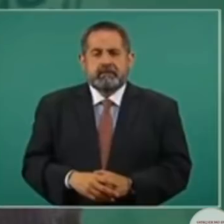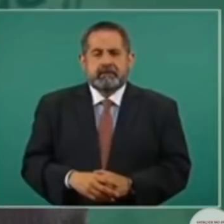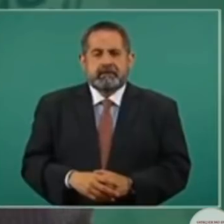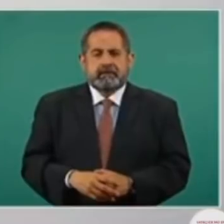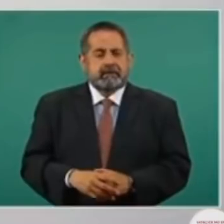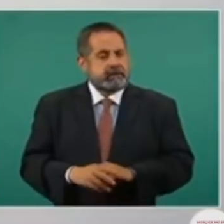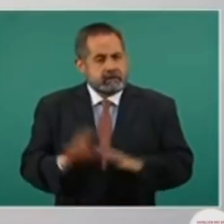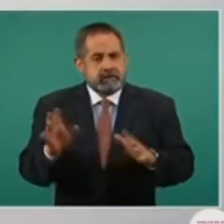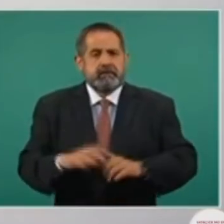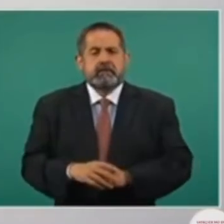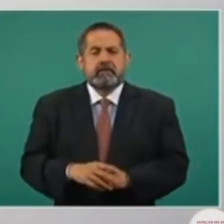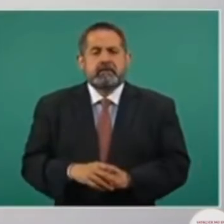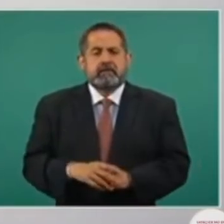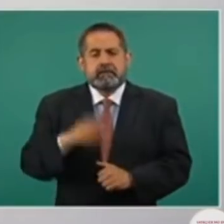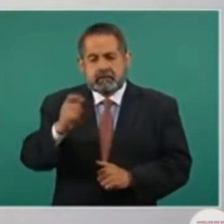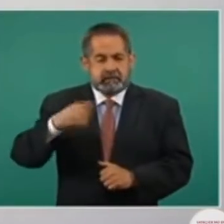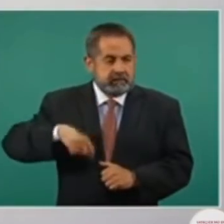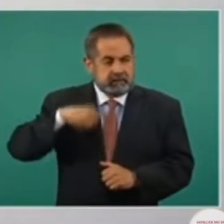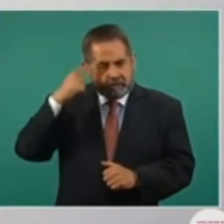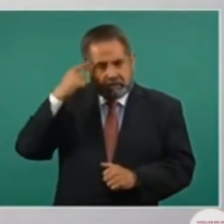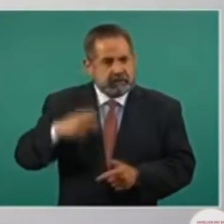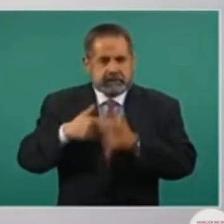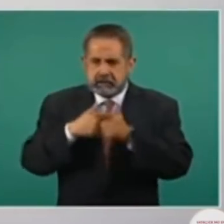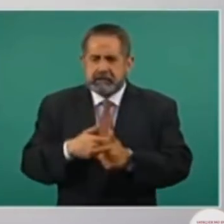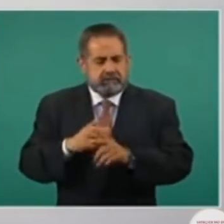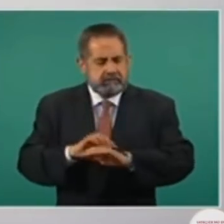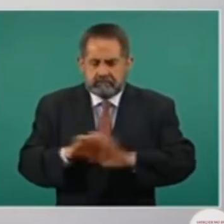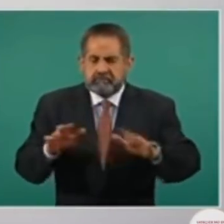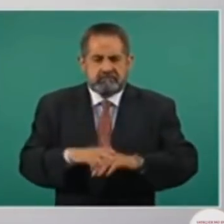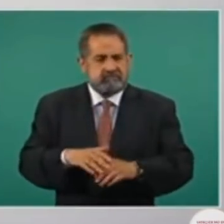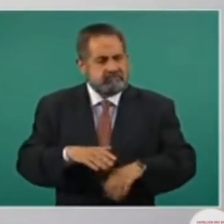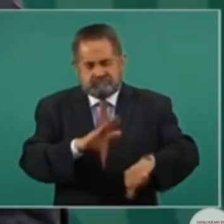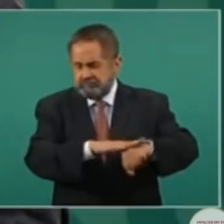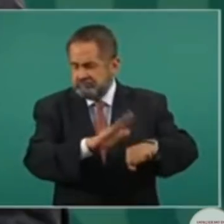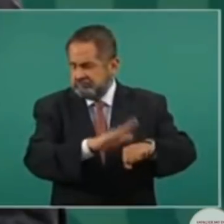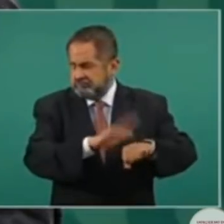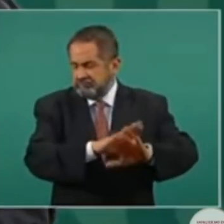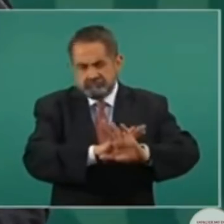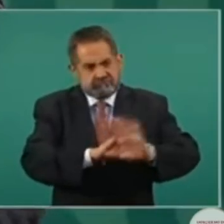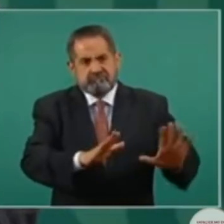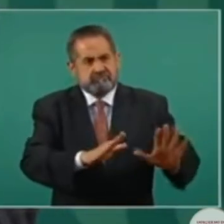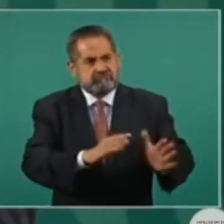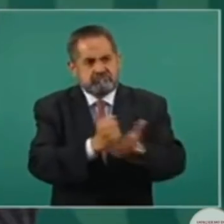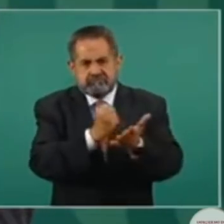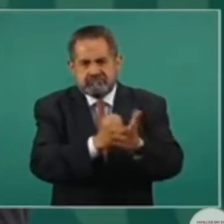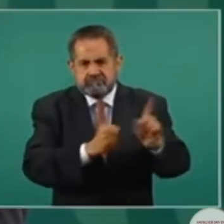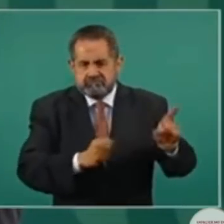Entonces, vamos a seguir exigiendo que